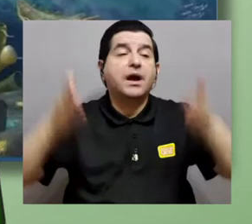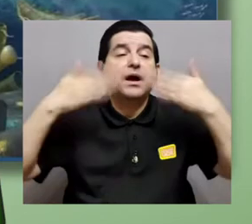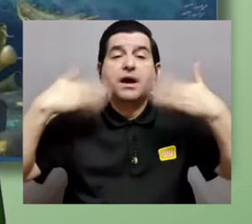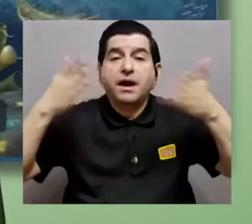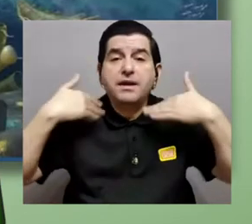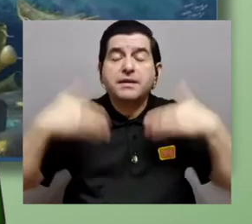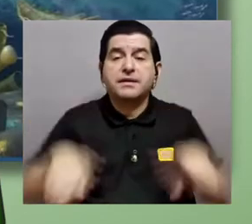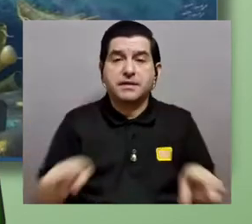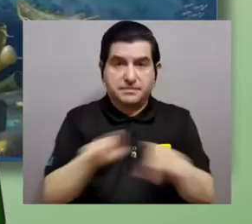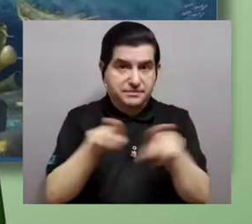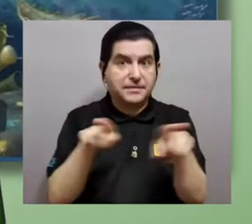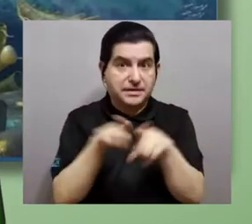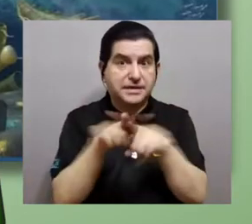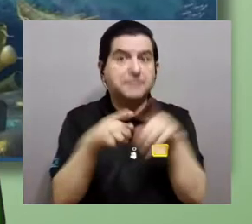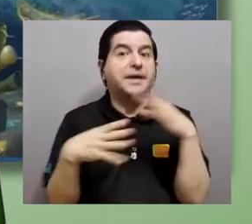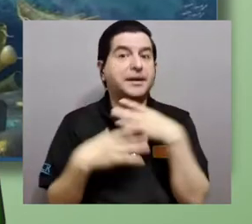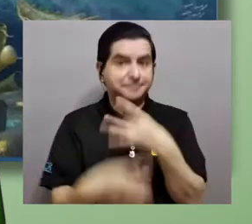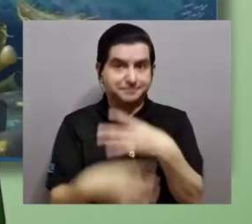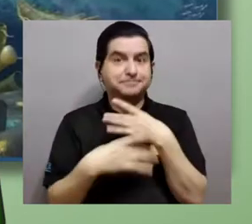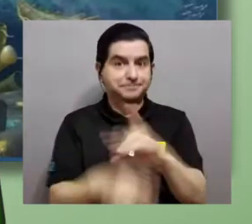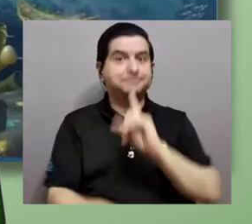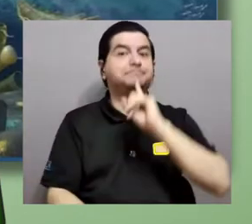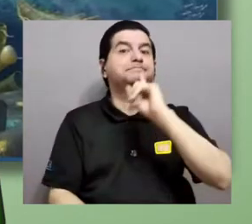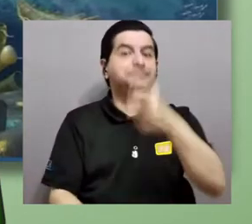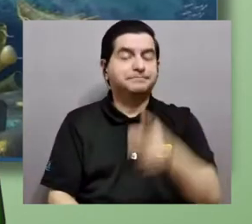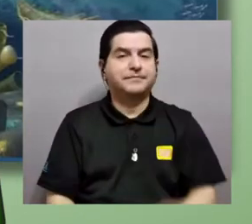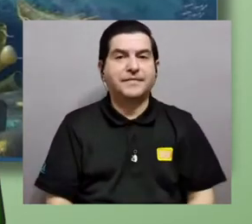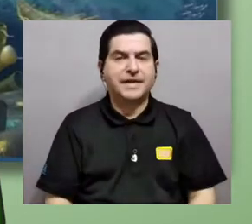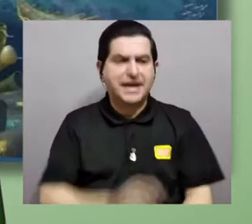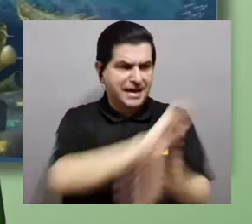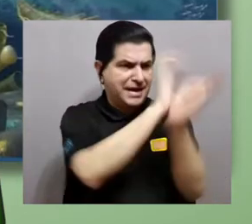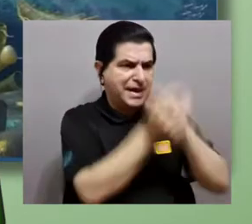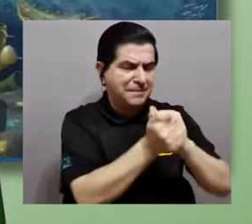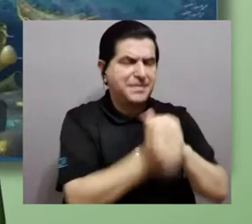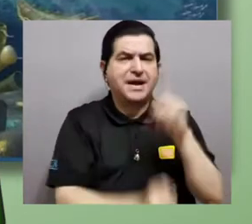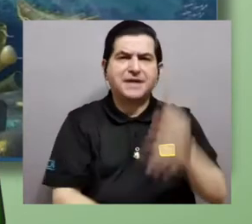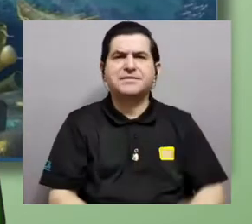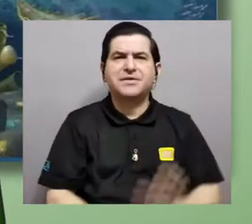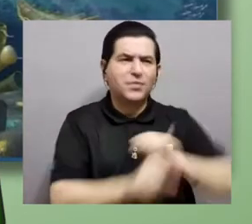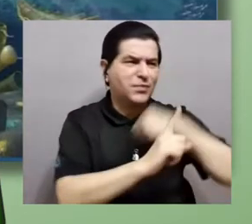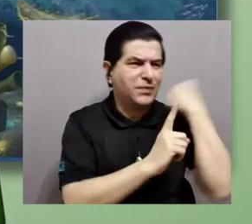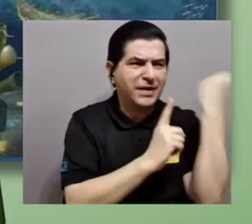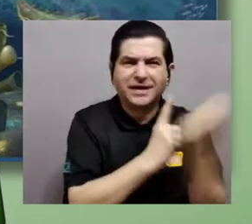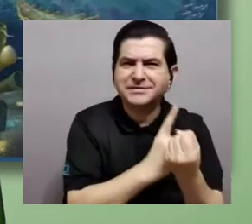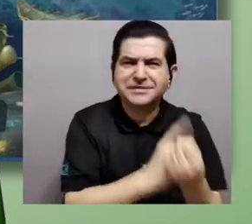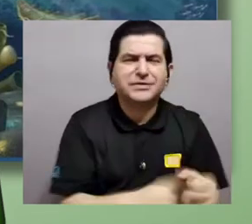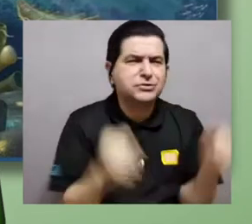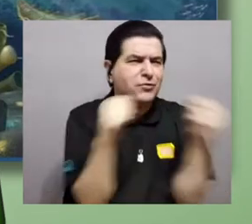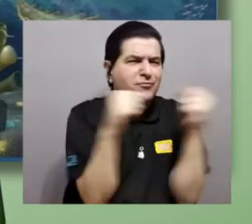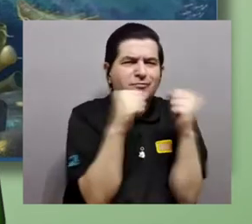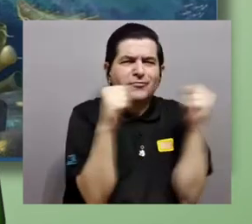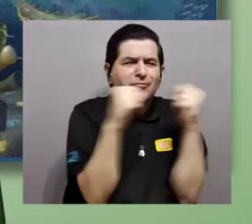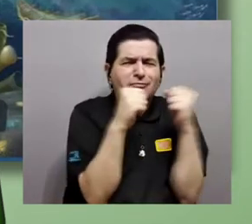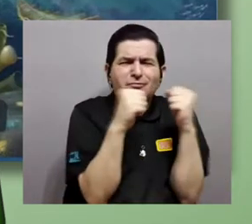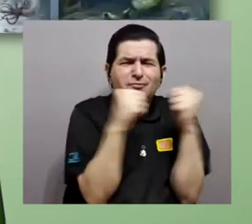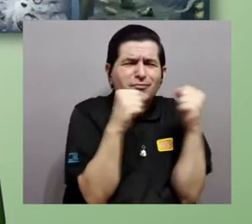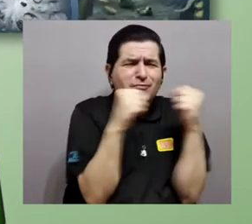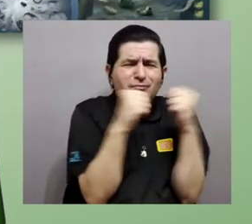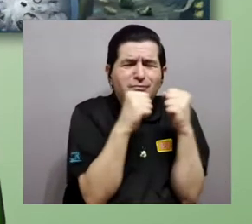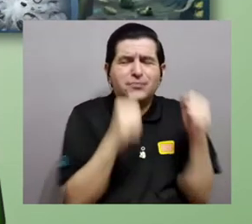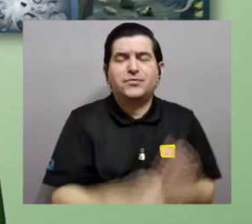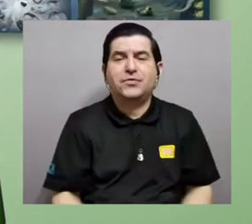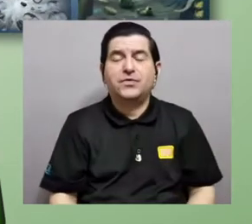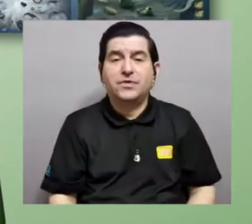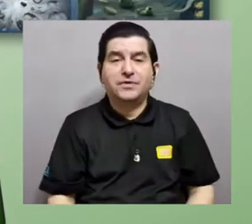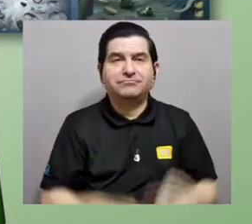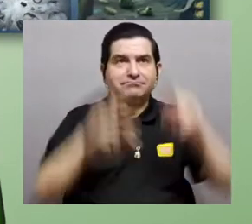el clima también algo interesante de mencionar es que pasamos de un evento de frío, de congelamiento, de lo